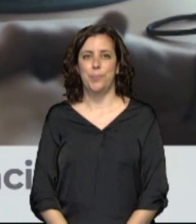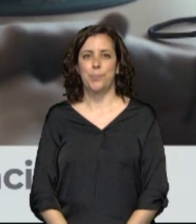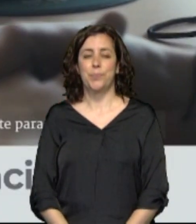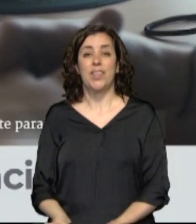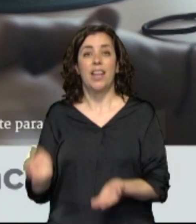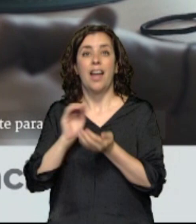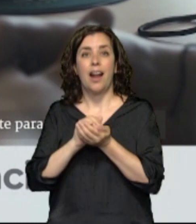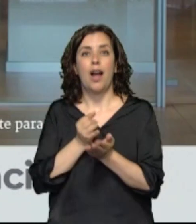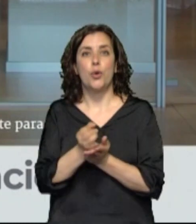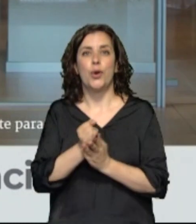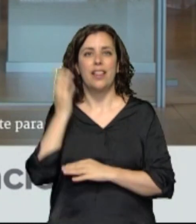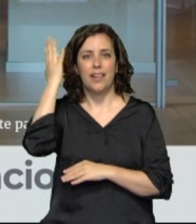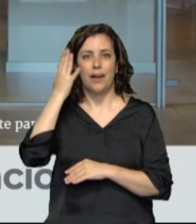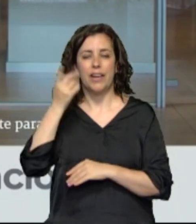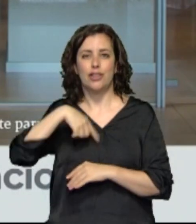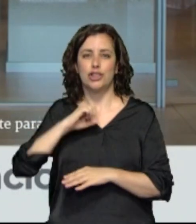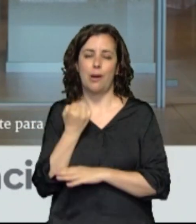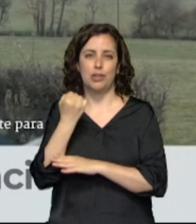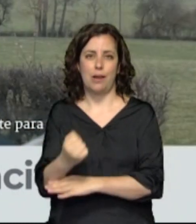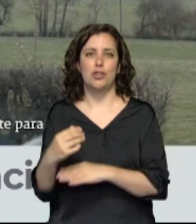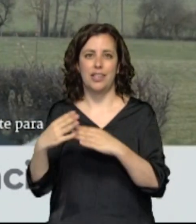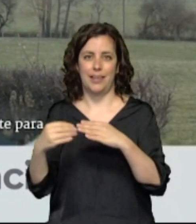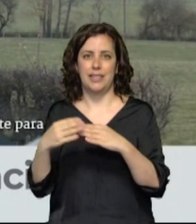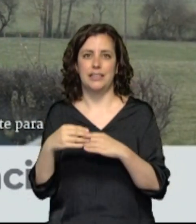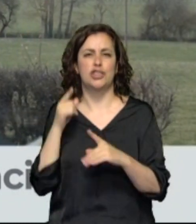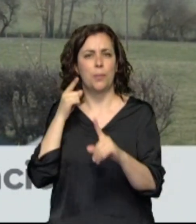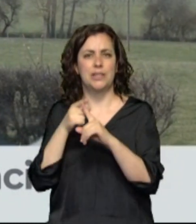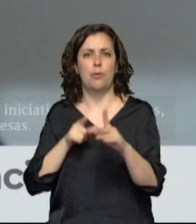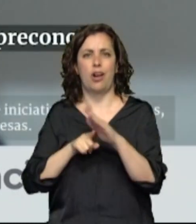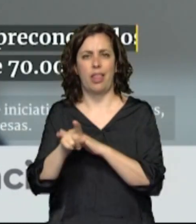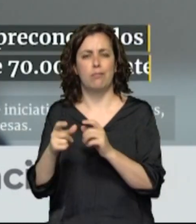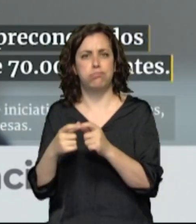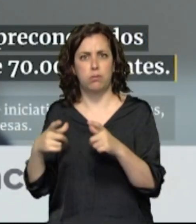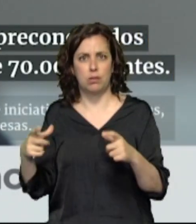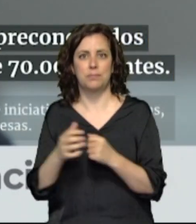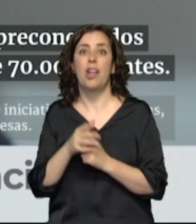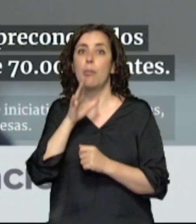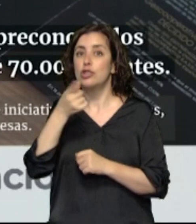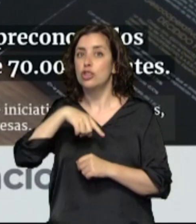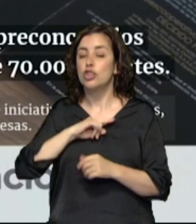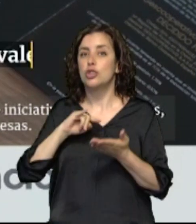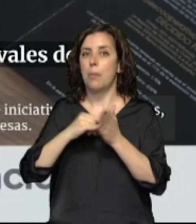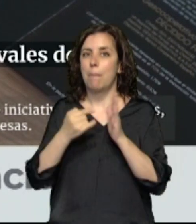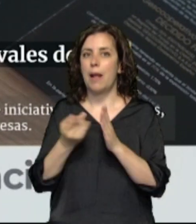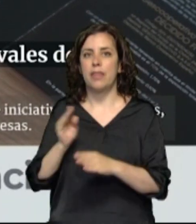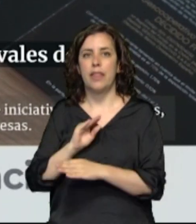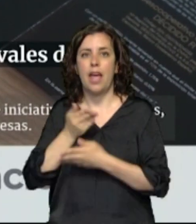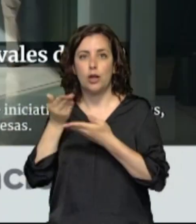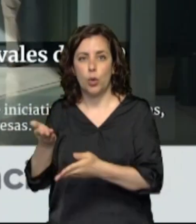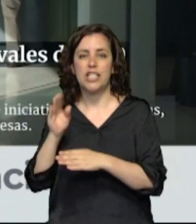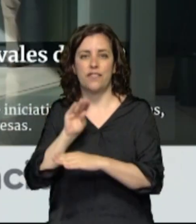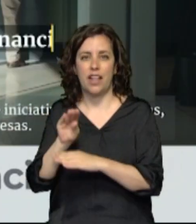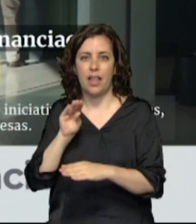En Caja Rural de Navarra apoyamos a nuestra gente para seguir creciendo. Por eso lanzamos un plan de ayudas, financiación e